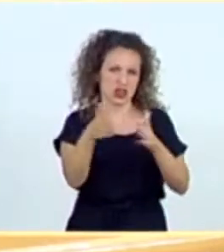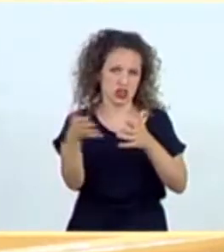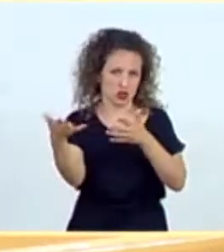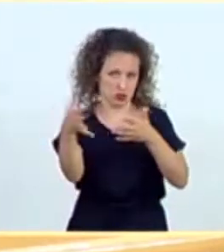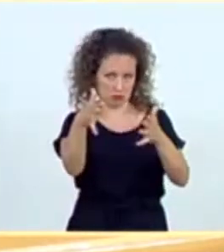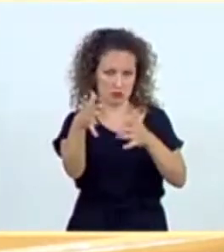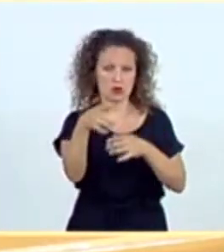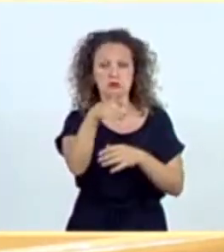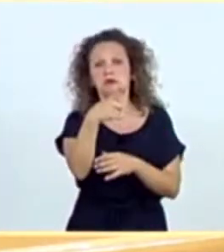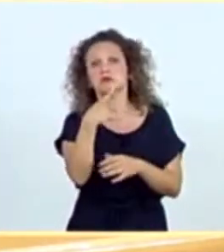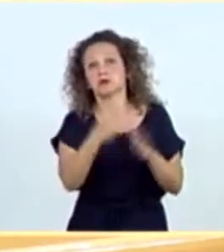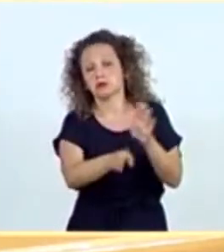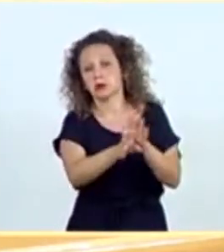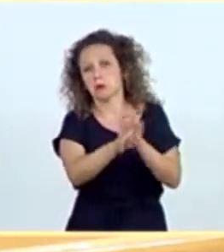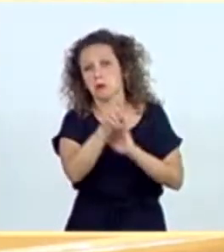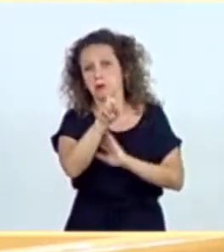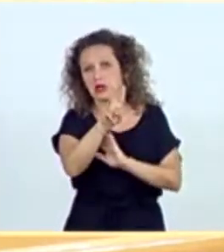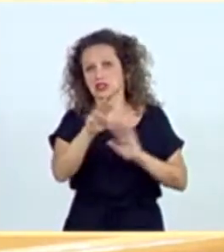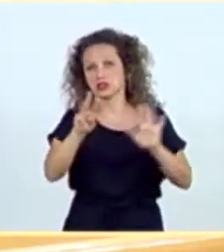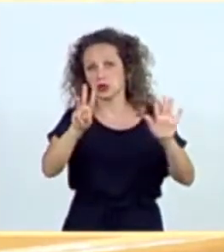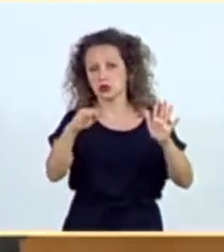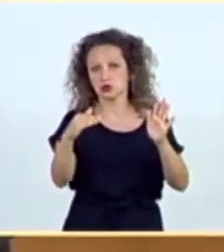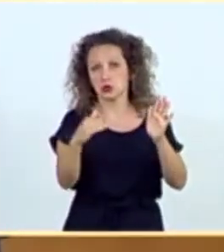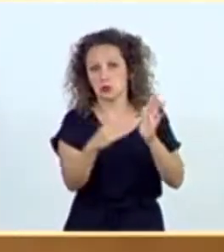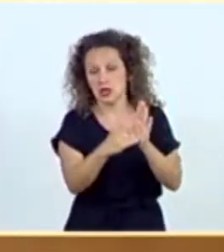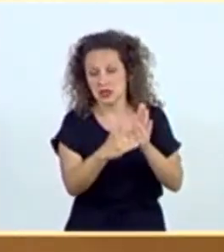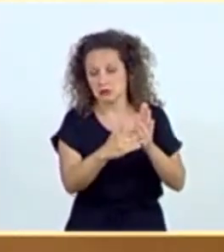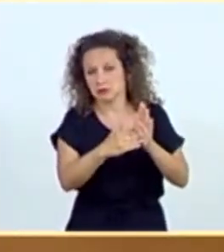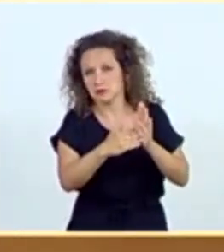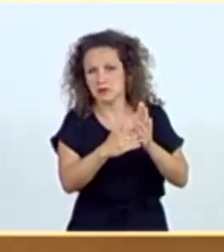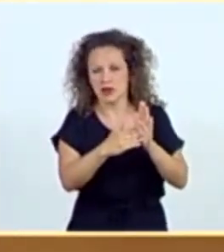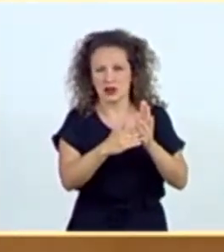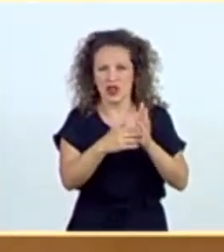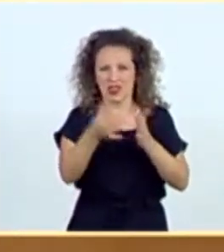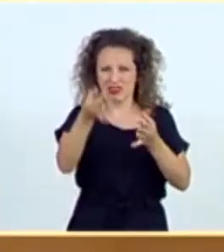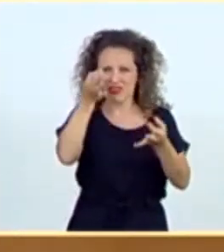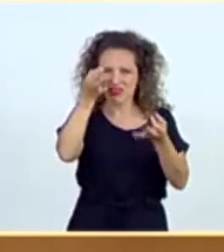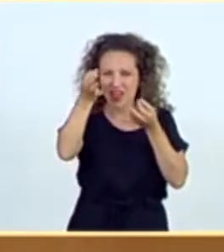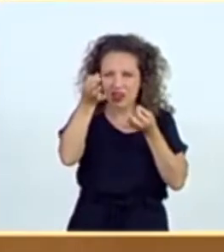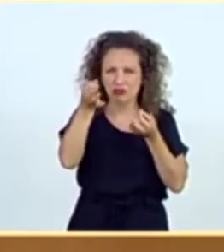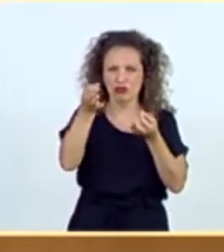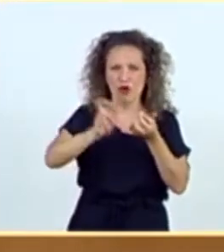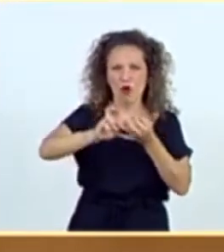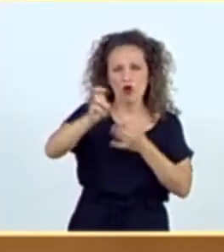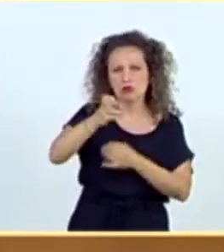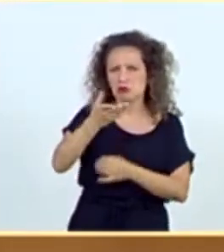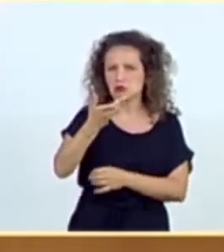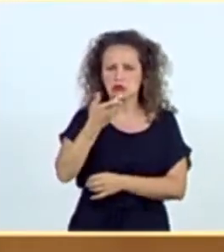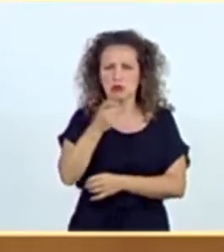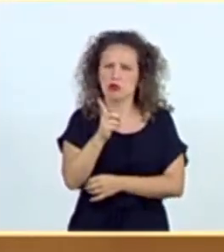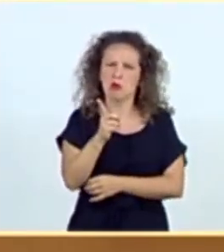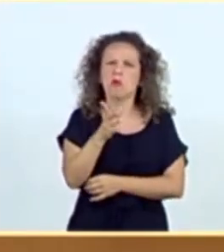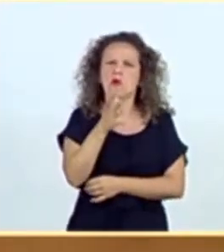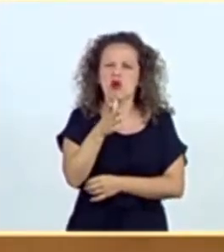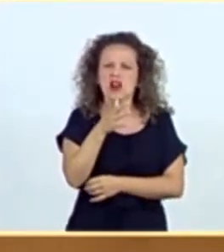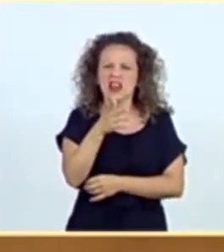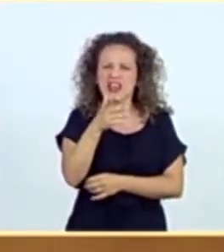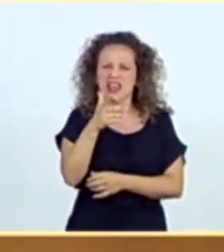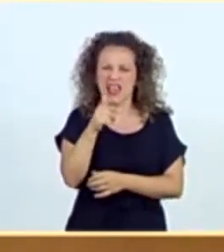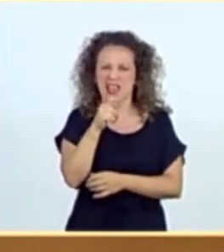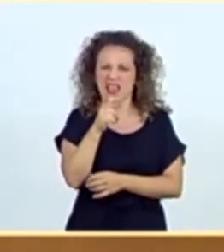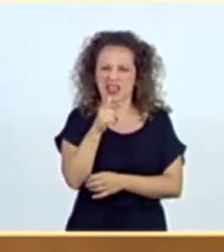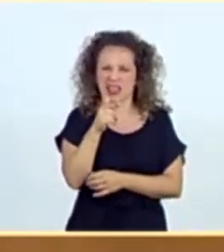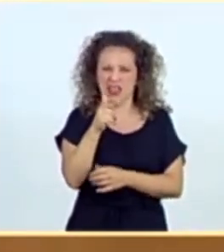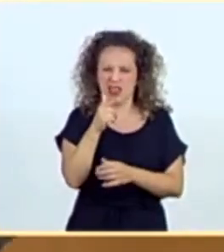de 28.000, no conociendo ningún otro dato que pueda determinar por qué se incrementan la